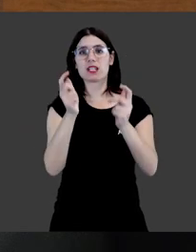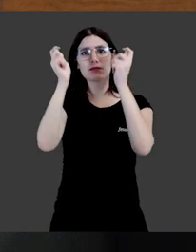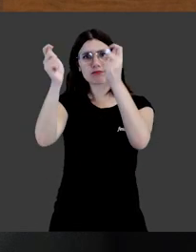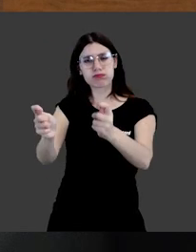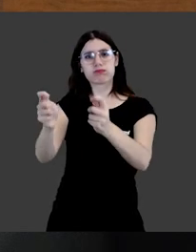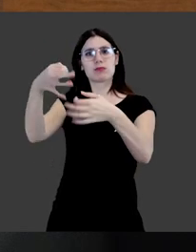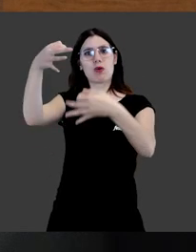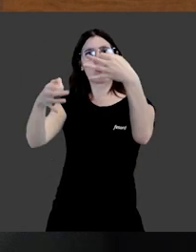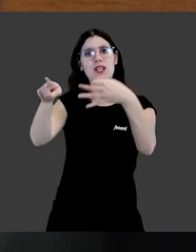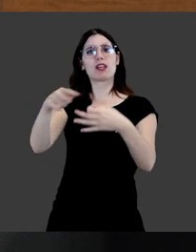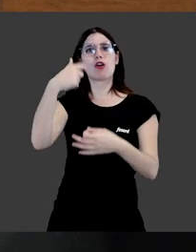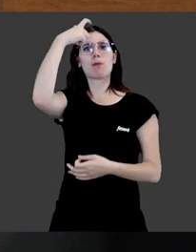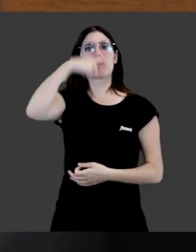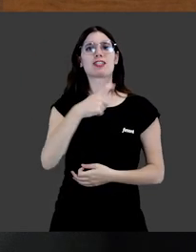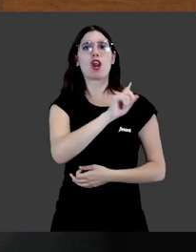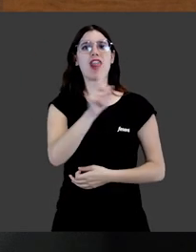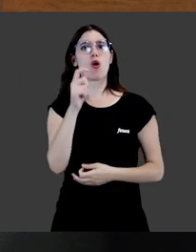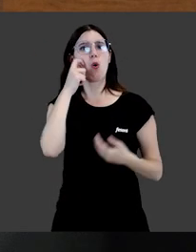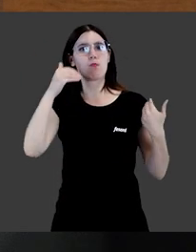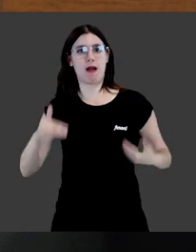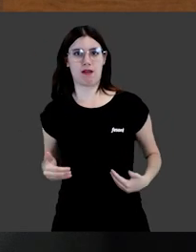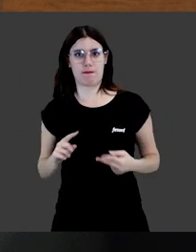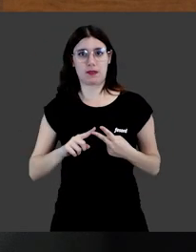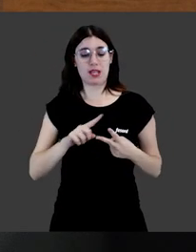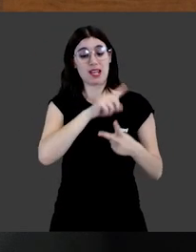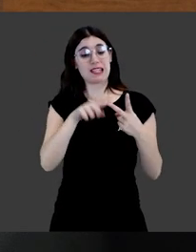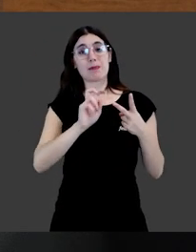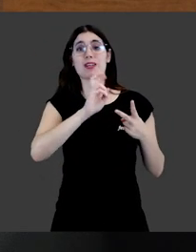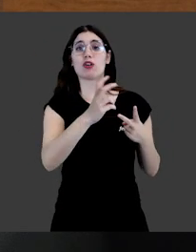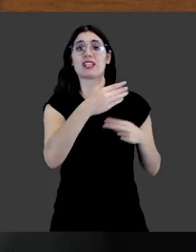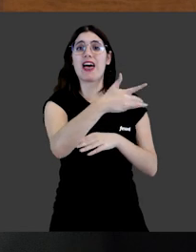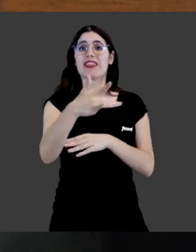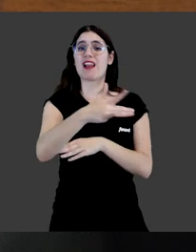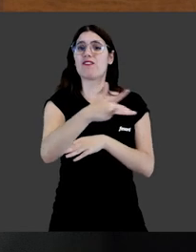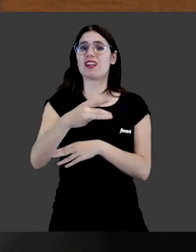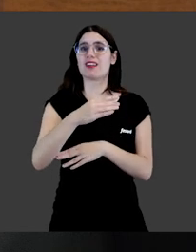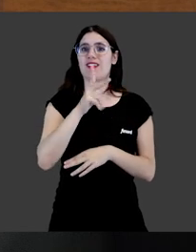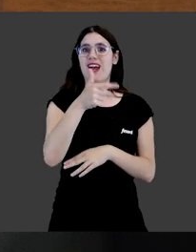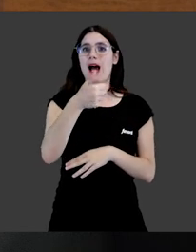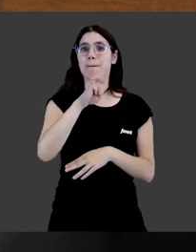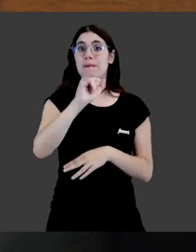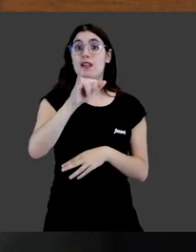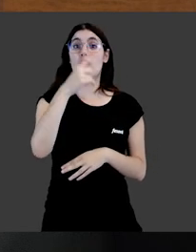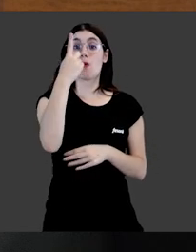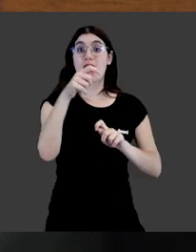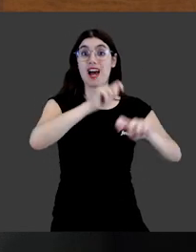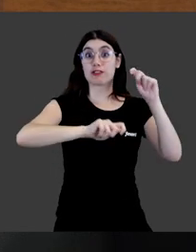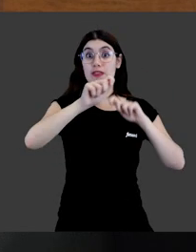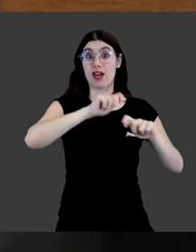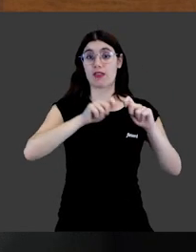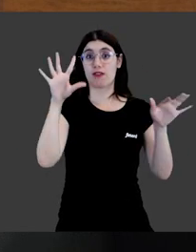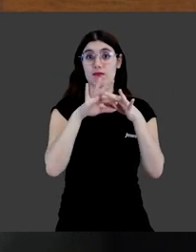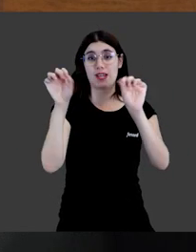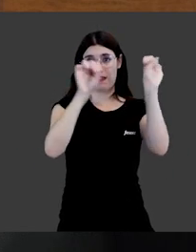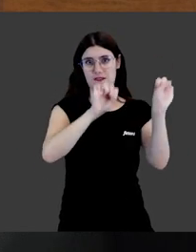se le concedió el estatuto jurídico de persona no humana. Y junto a este también el delfín Happy, respecto del cual una asociación